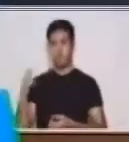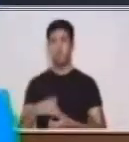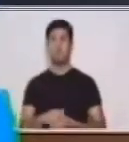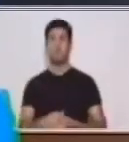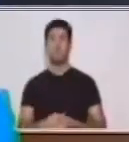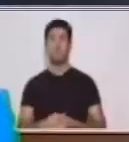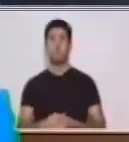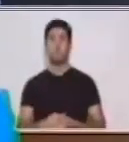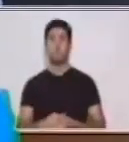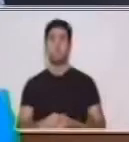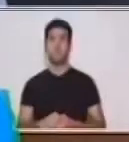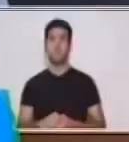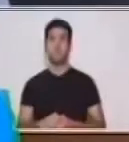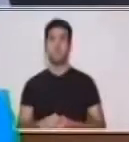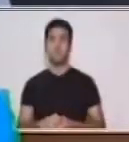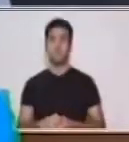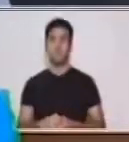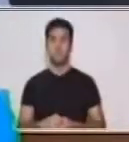extremo.